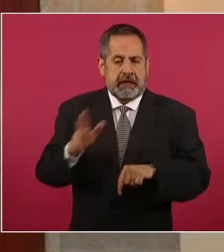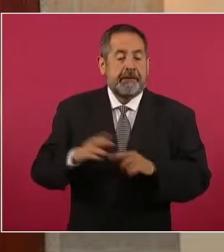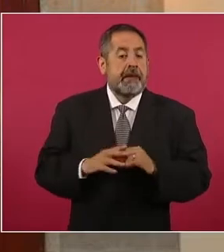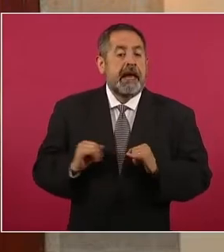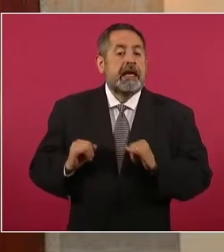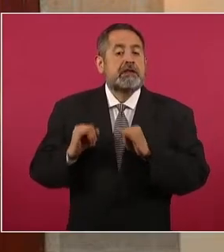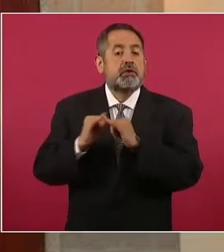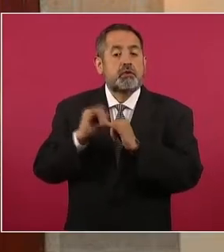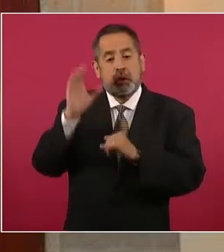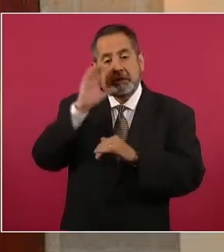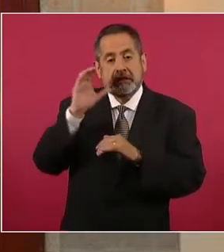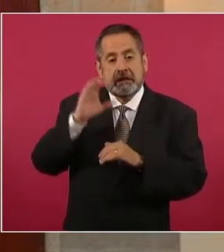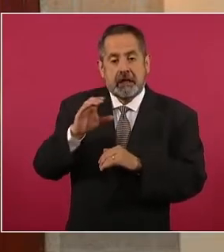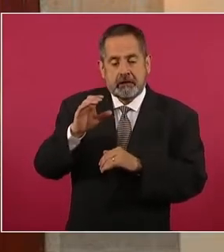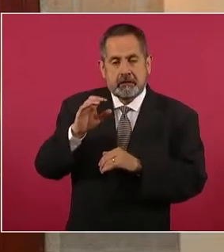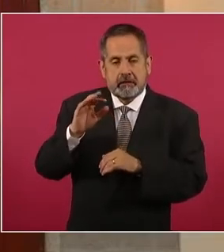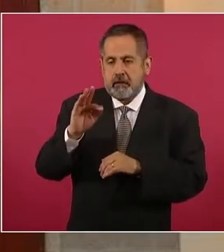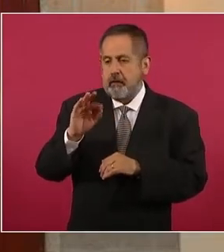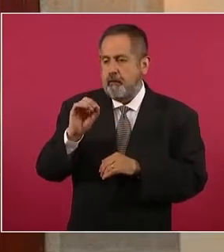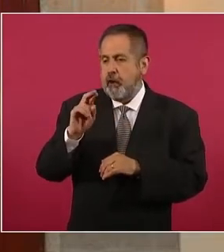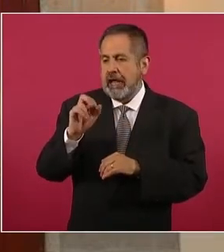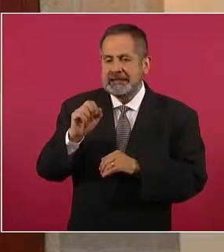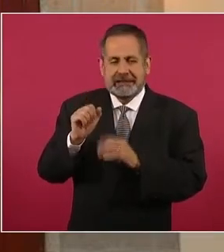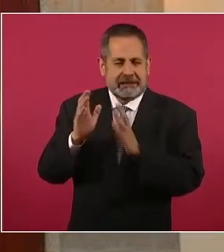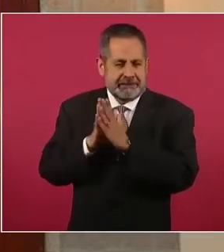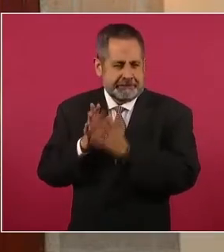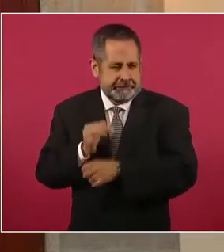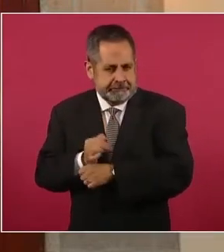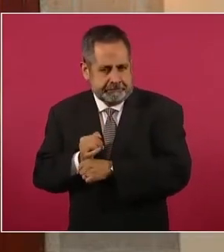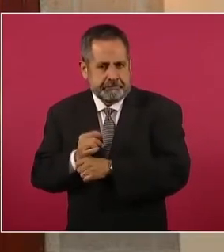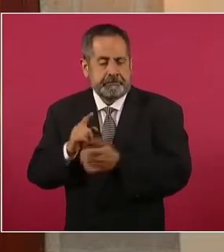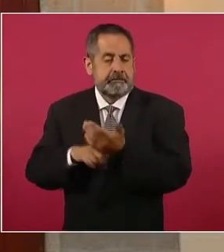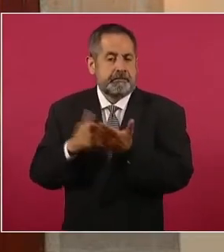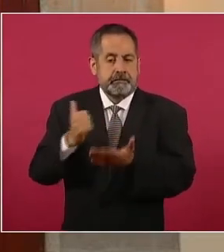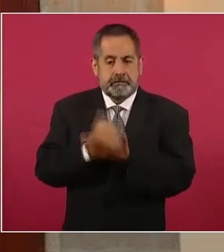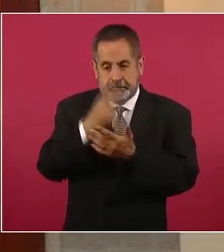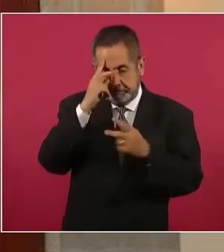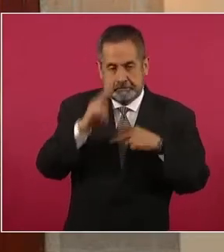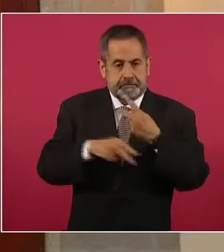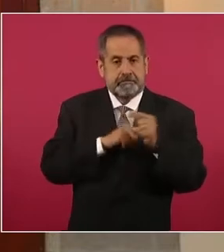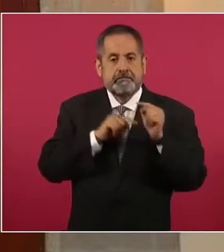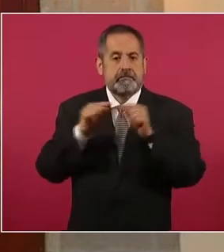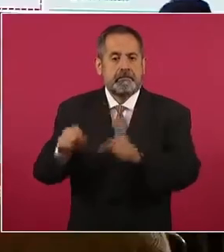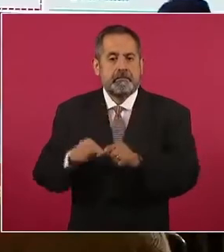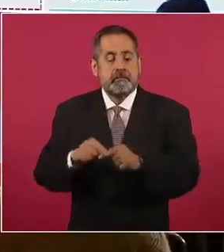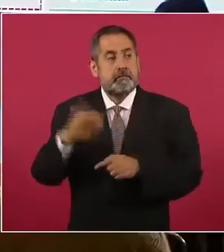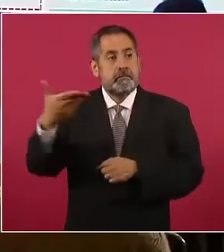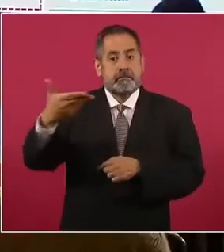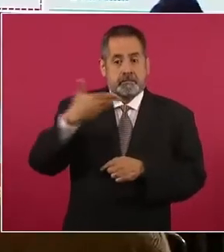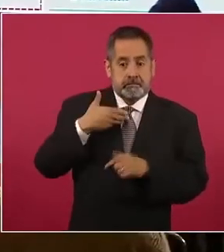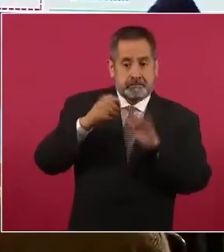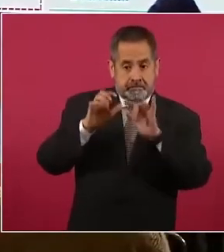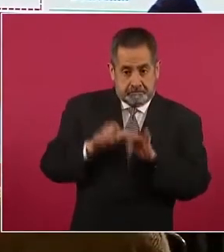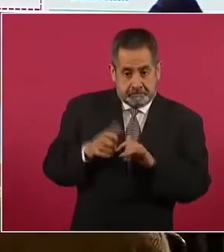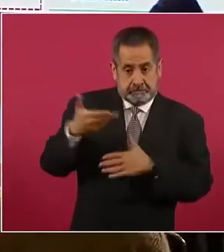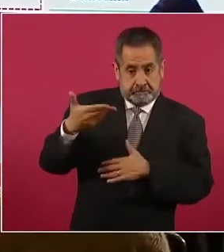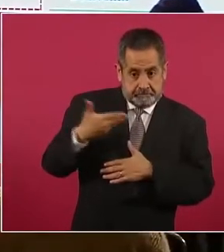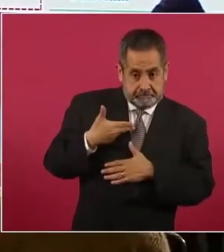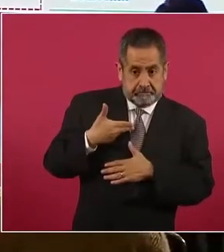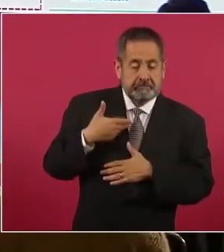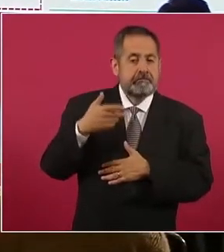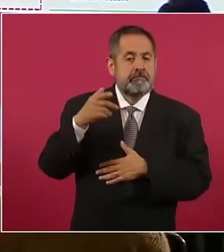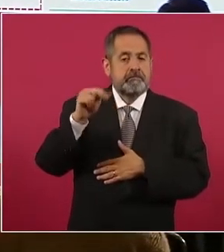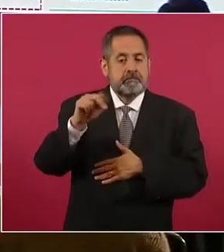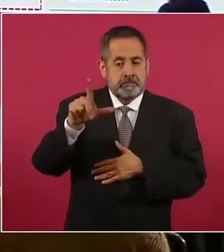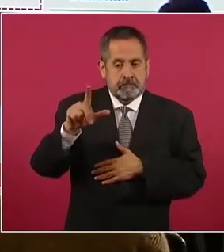Forenses del Tribunal Superior de Justicia de la Ciudad de México, a quien mediante un oficio de colaboración la Fiscalía de Nuevo León le pidió